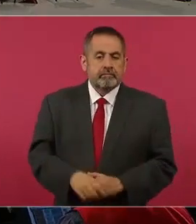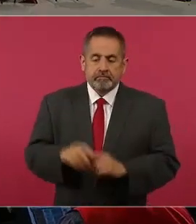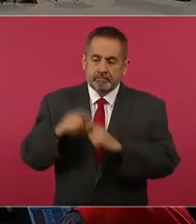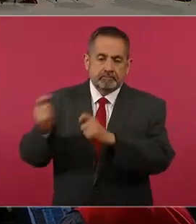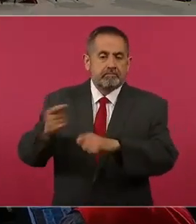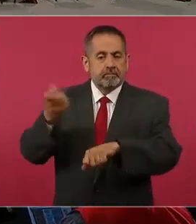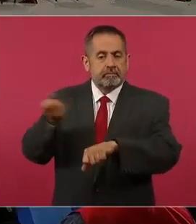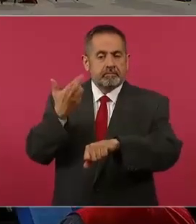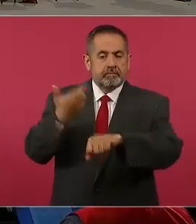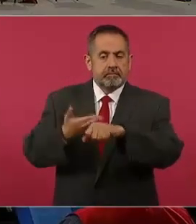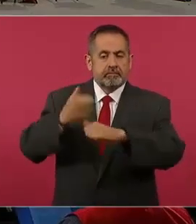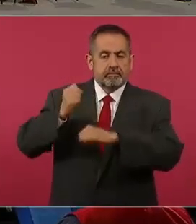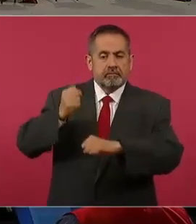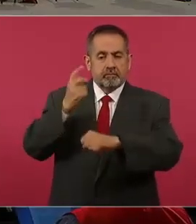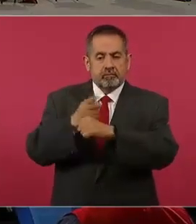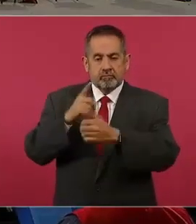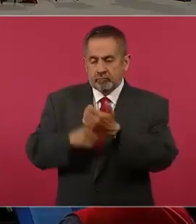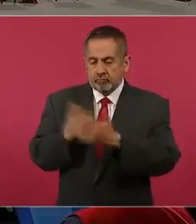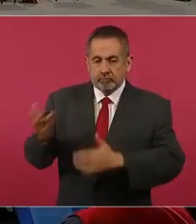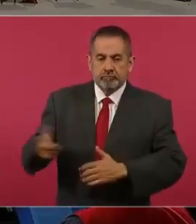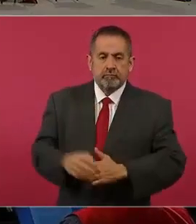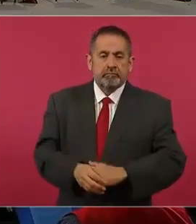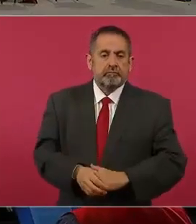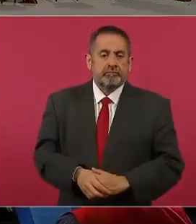palabra la secretaria de Seguridad. Gracias.